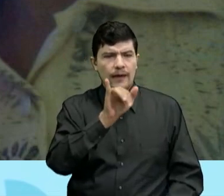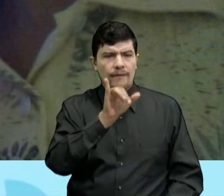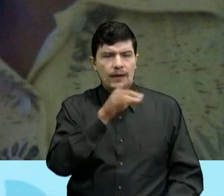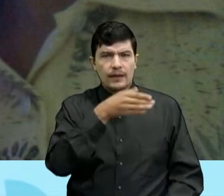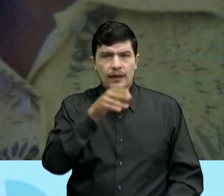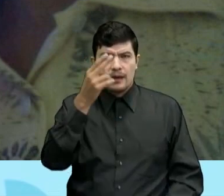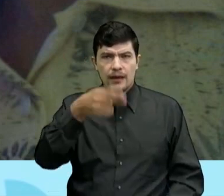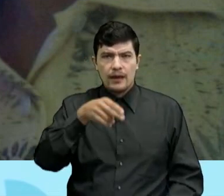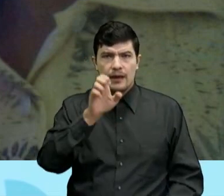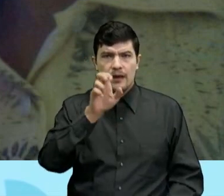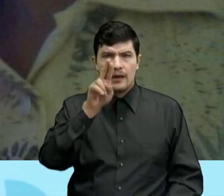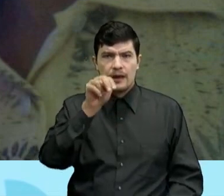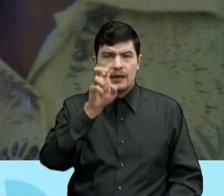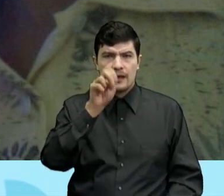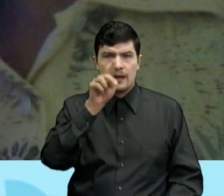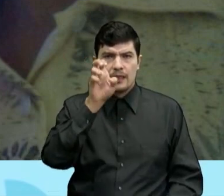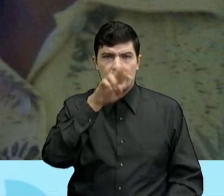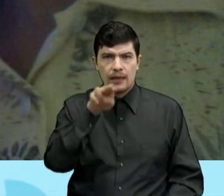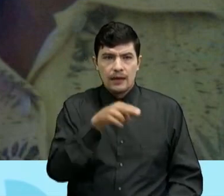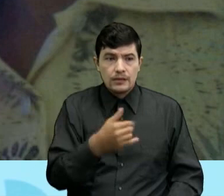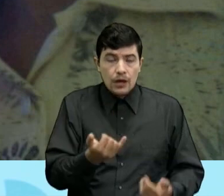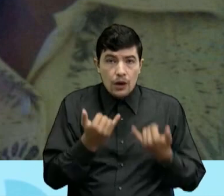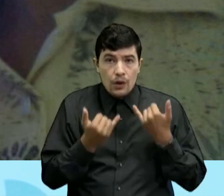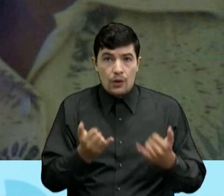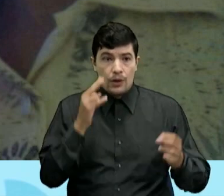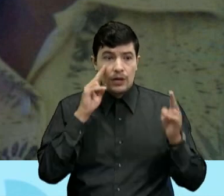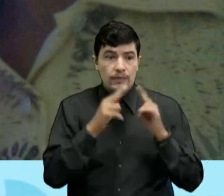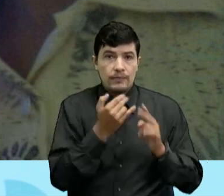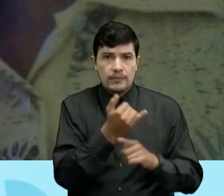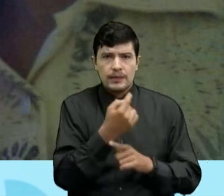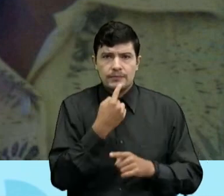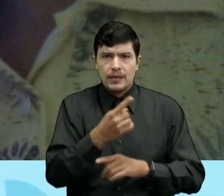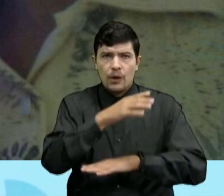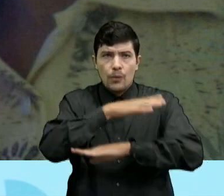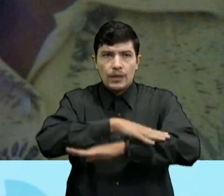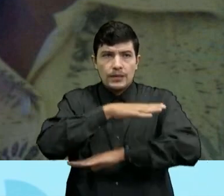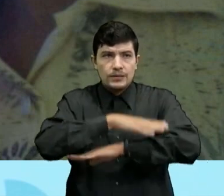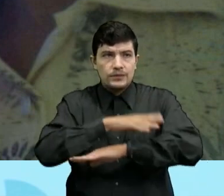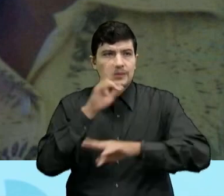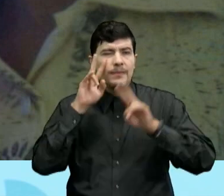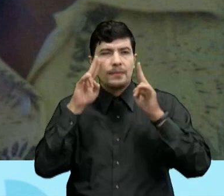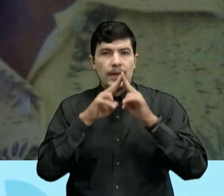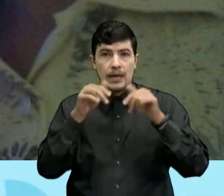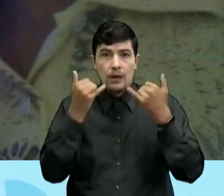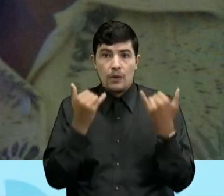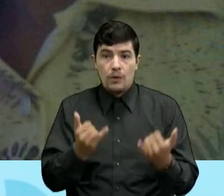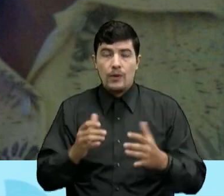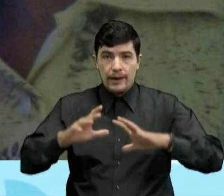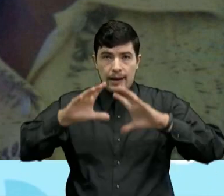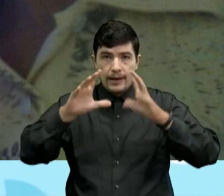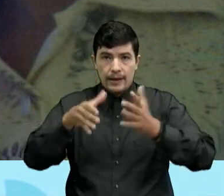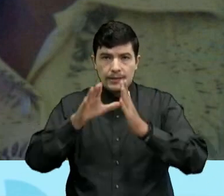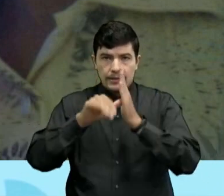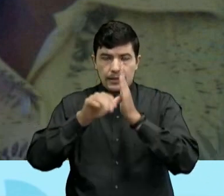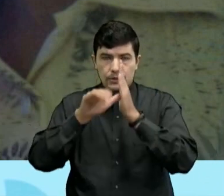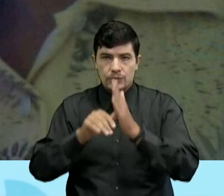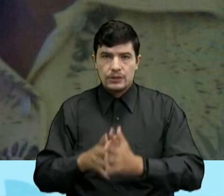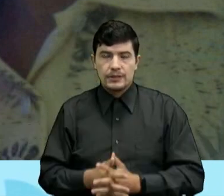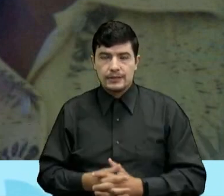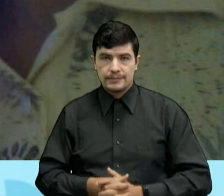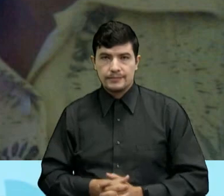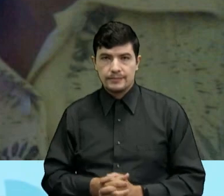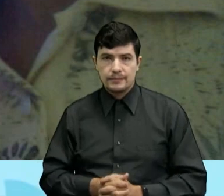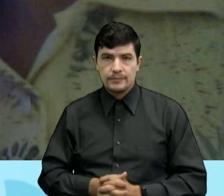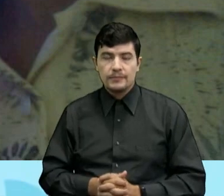Hernández Que se conectan el día de hoy con nosotros Muy juiciosos a observar nuestra clase De refuerzos súper súper